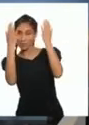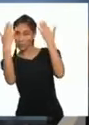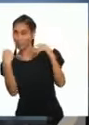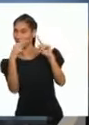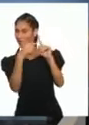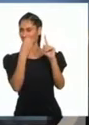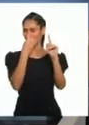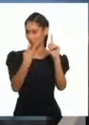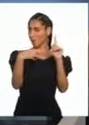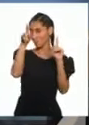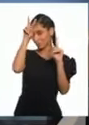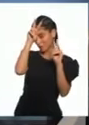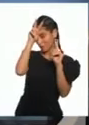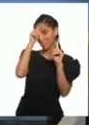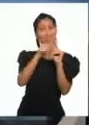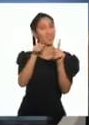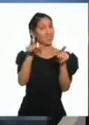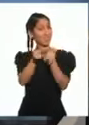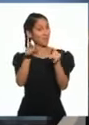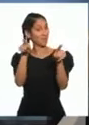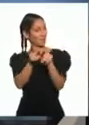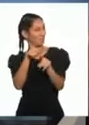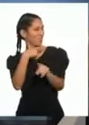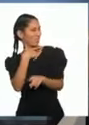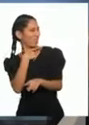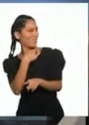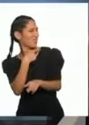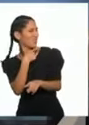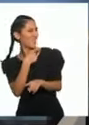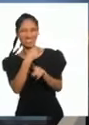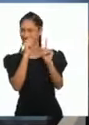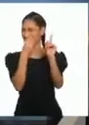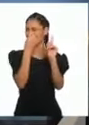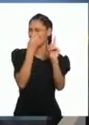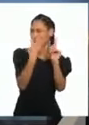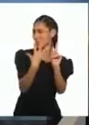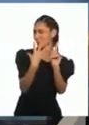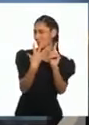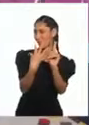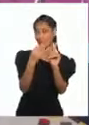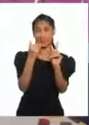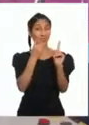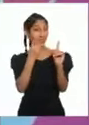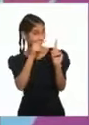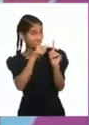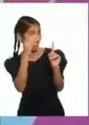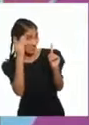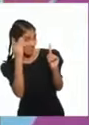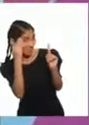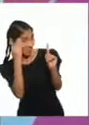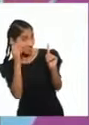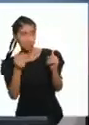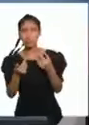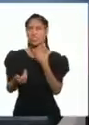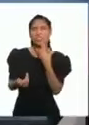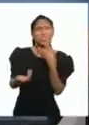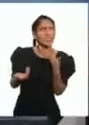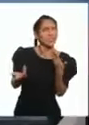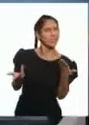que también me gusta un montón. ¿Sabes quién es? ¿Quién, Andrés?